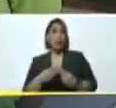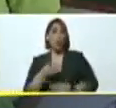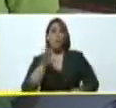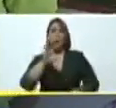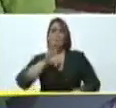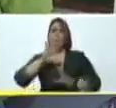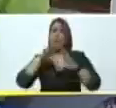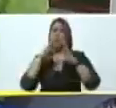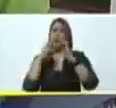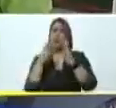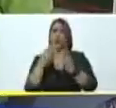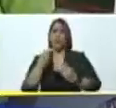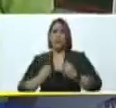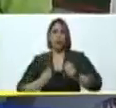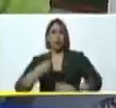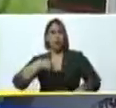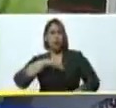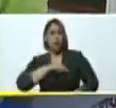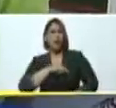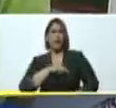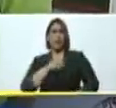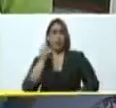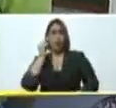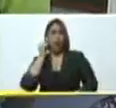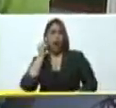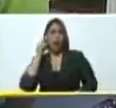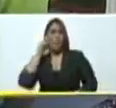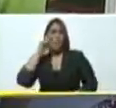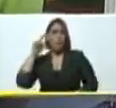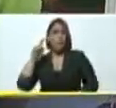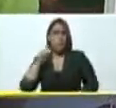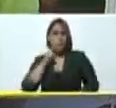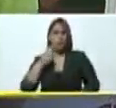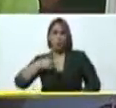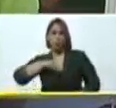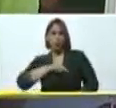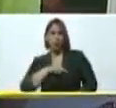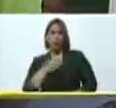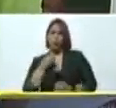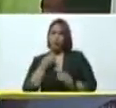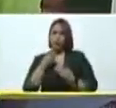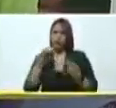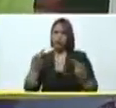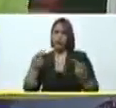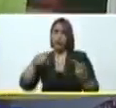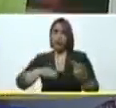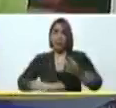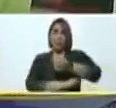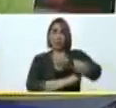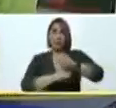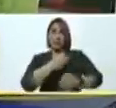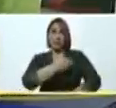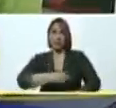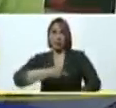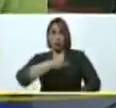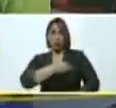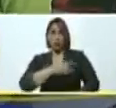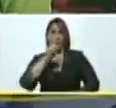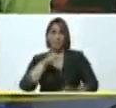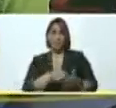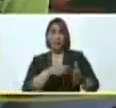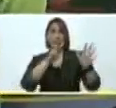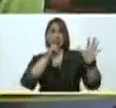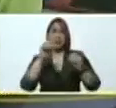del mundo se preocupa por nuestras lastantes, por nuestras estantes. Y nosotros hemos dicho que esta base de emisiones y las 1.700